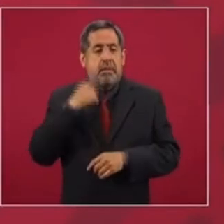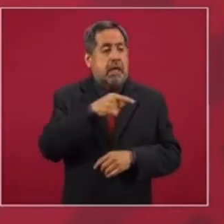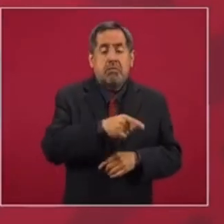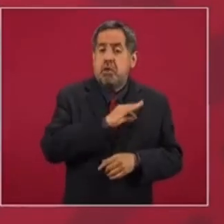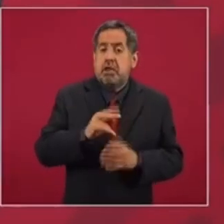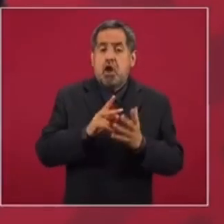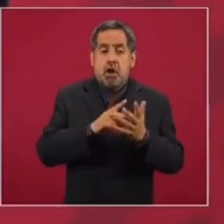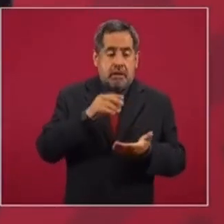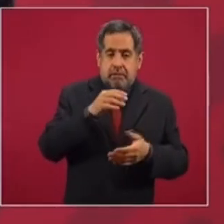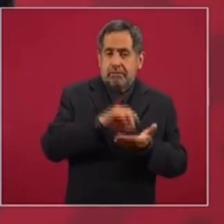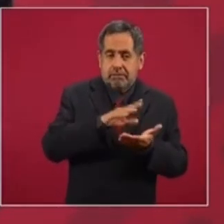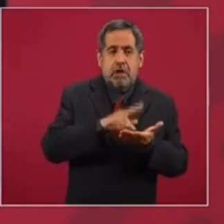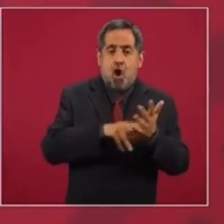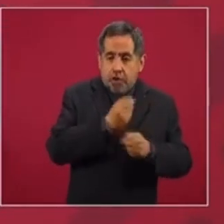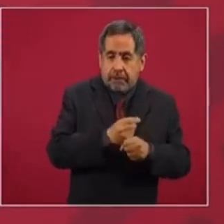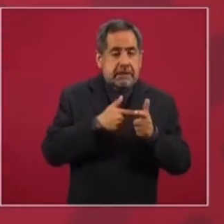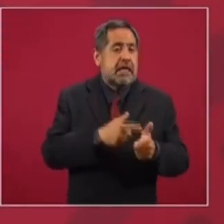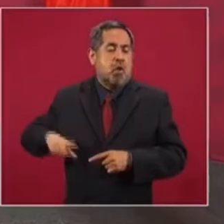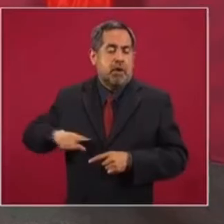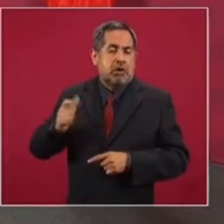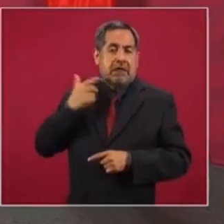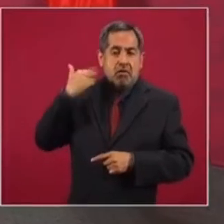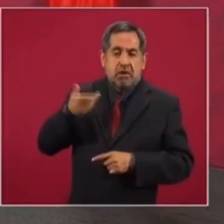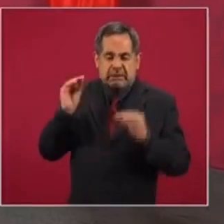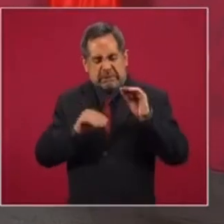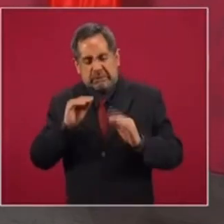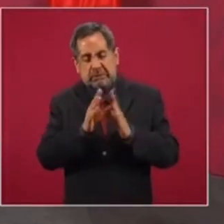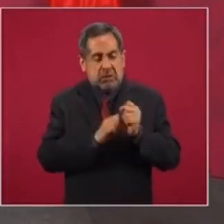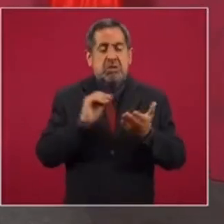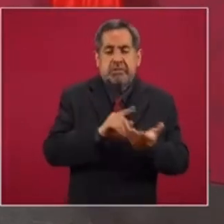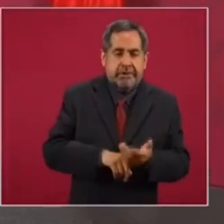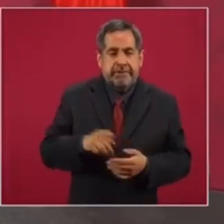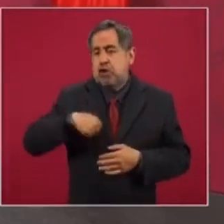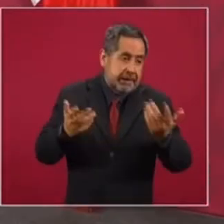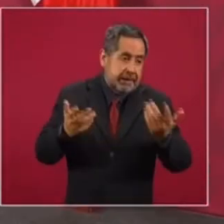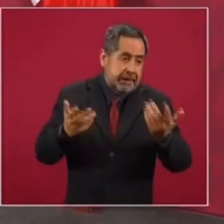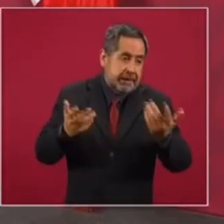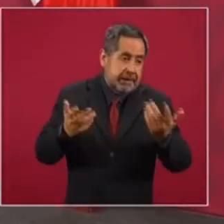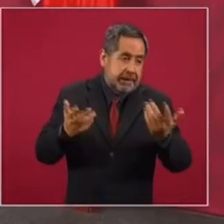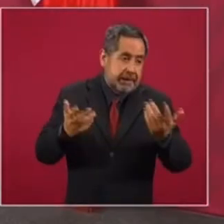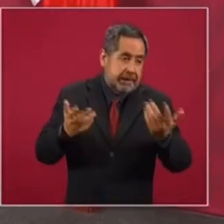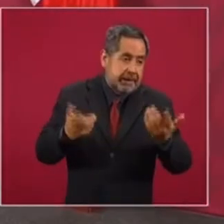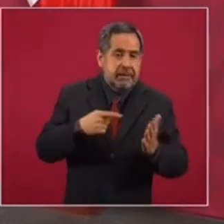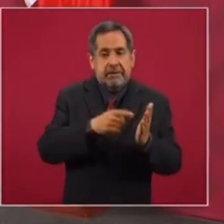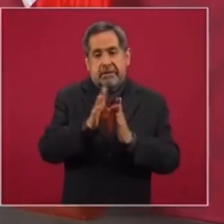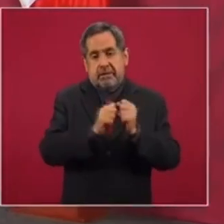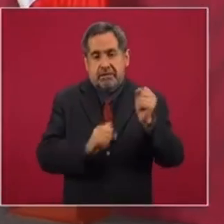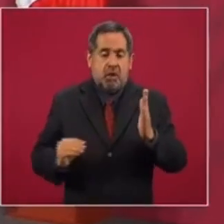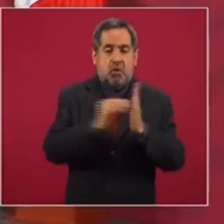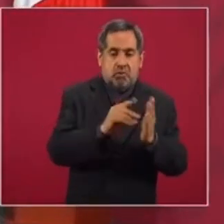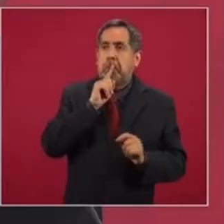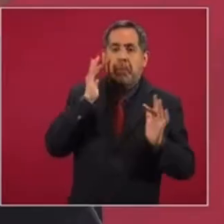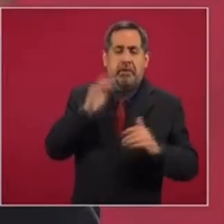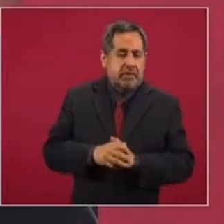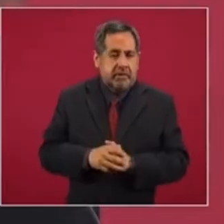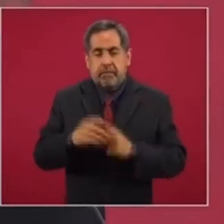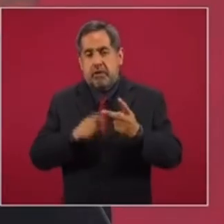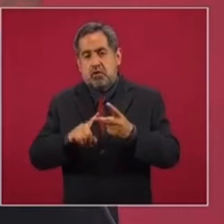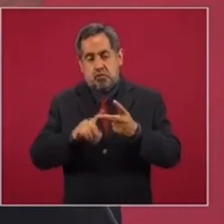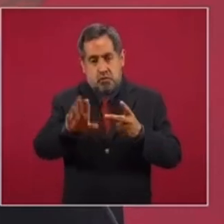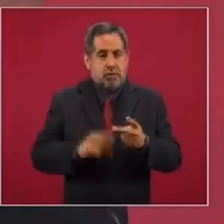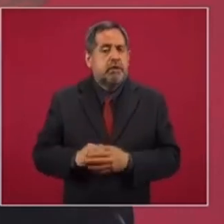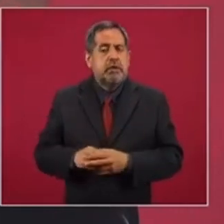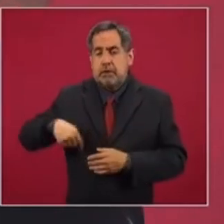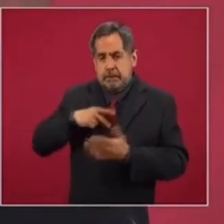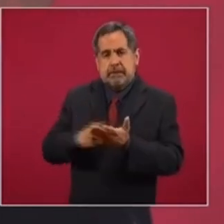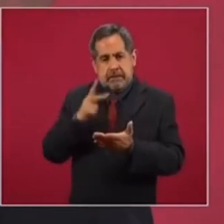reelección de diputados. Nosotros siempre nos hemos opuesto a eso, pero ya está en la Constitución. En segundo, hemos